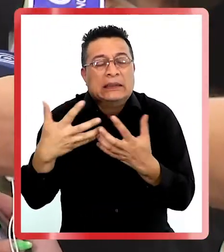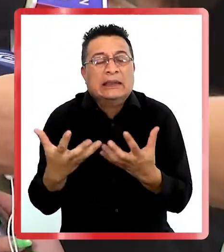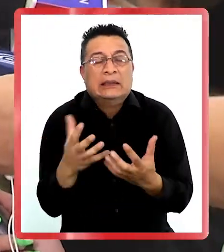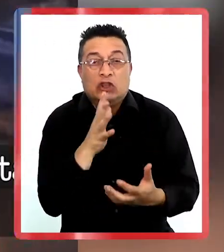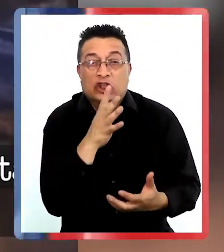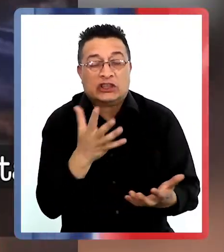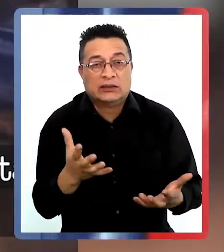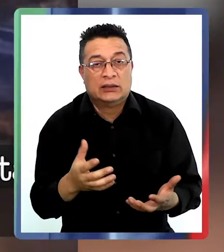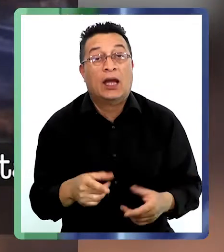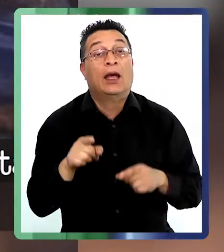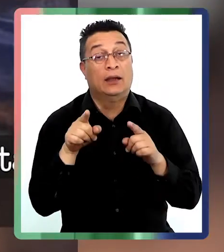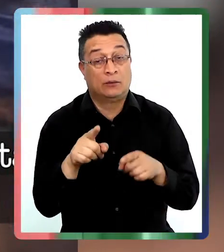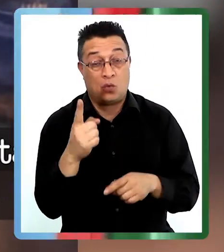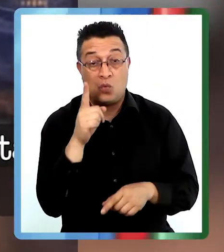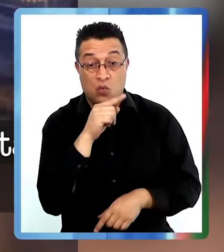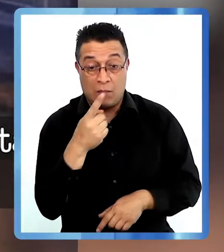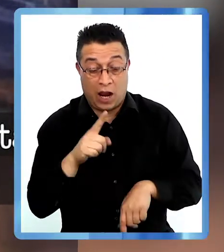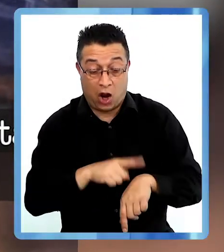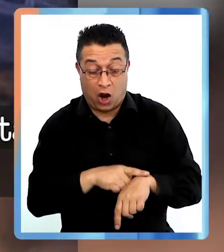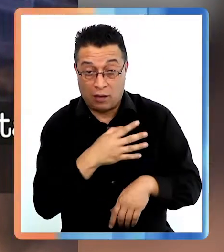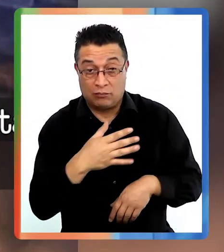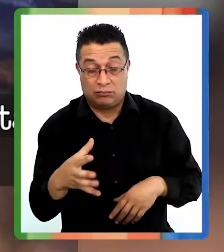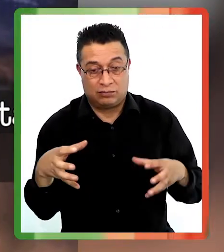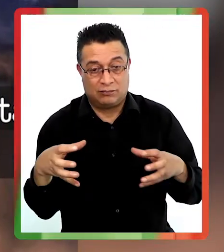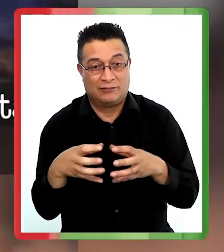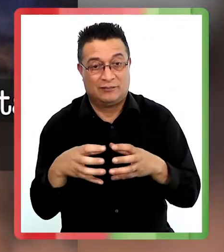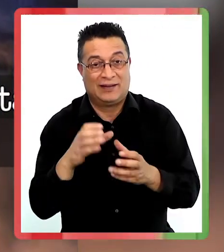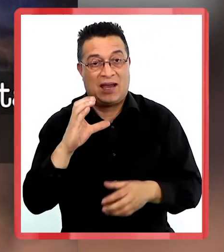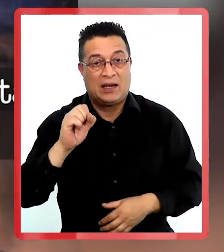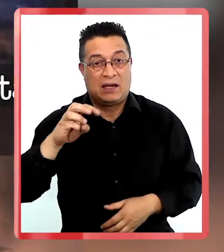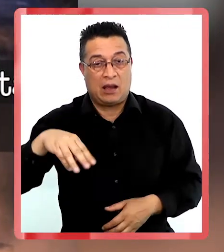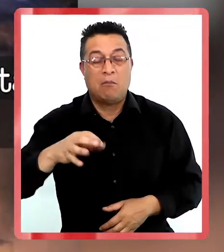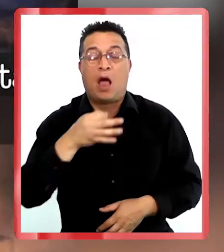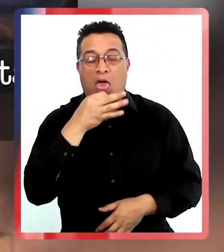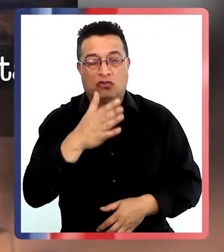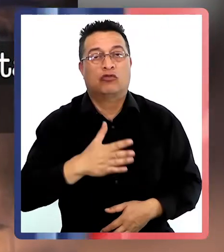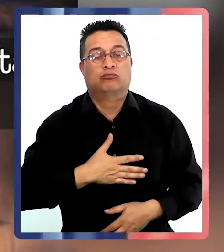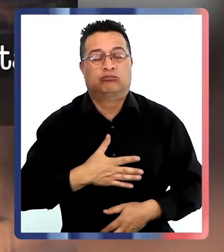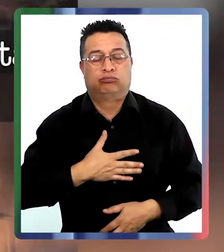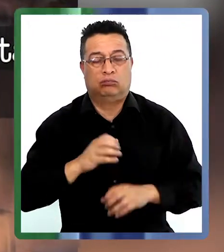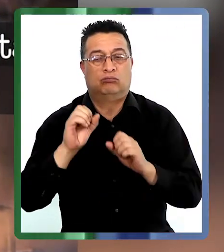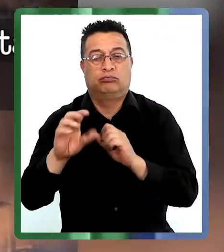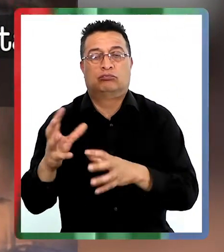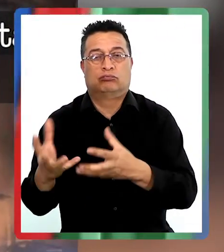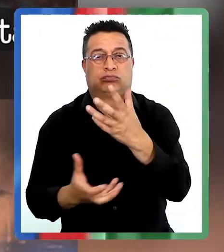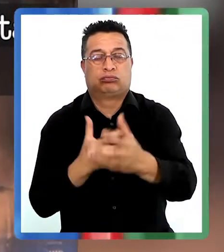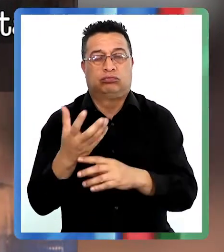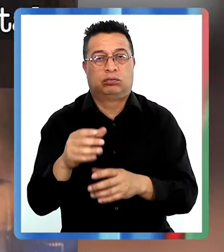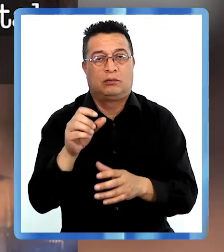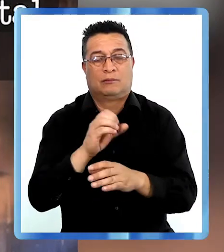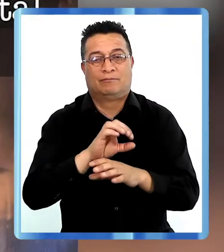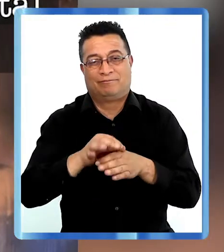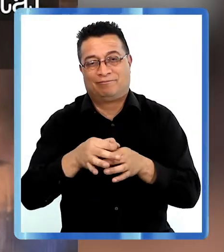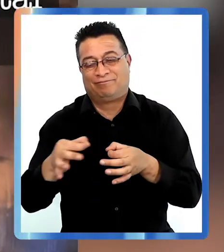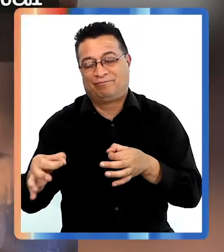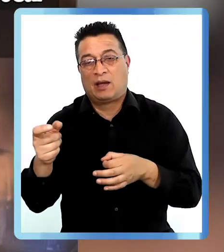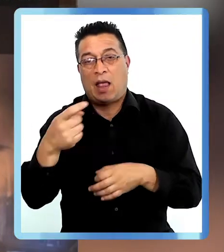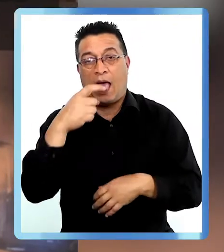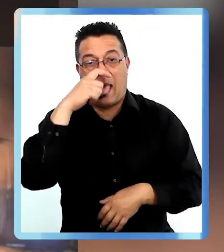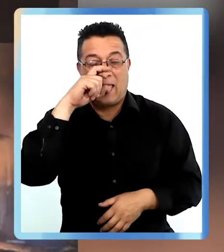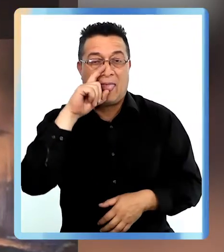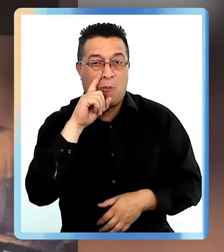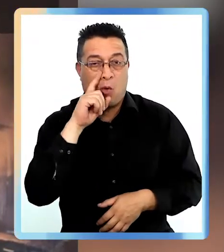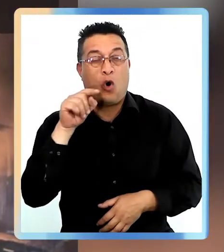que pretenden. En las últimas horas, la coordinadora Arauco Mayeco se adjudicó un ataque incendiario en la zona rural de Temuco.